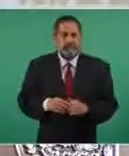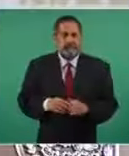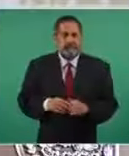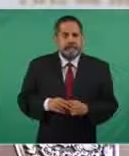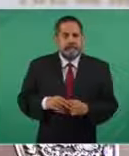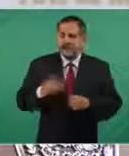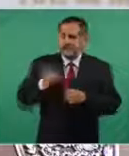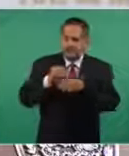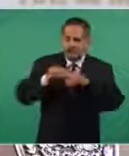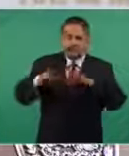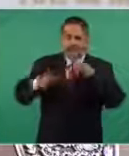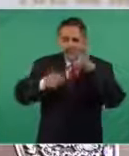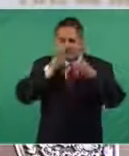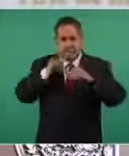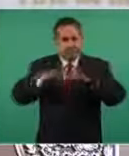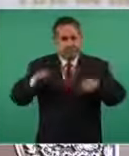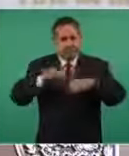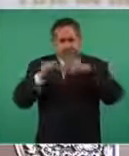informar más